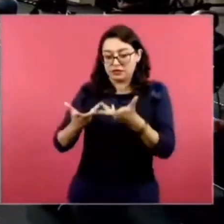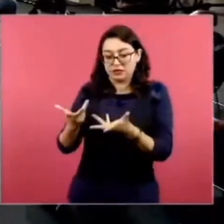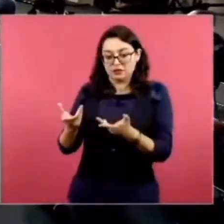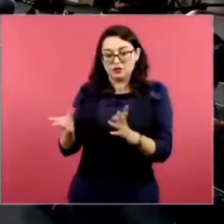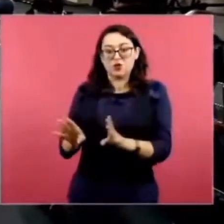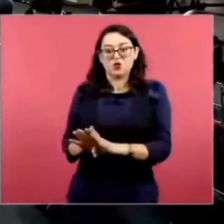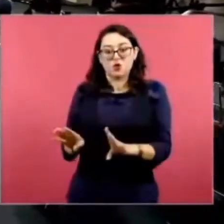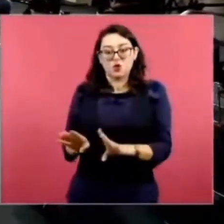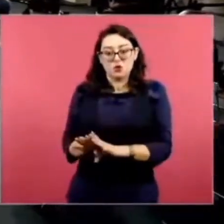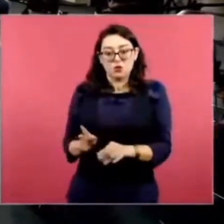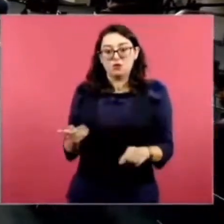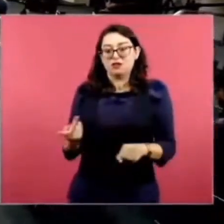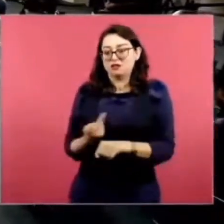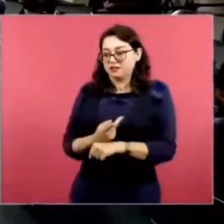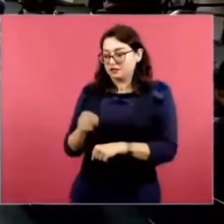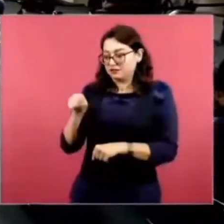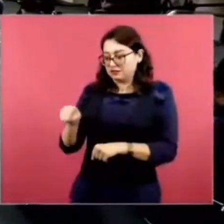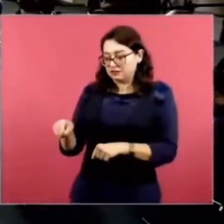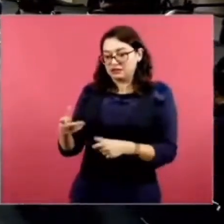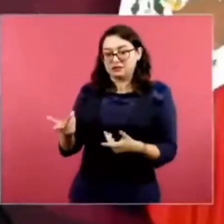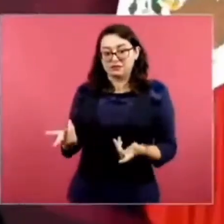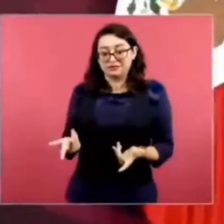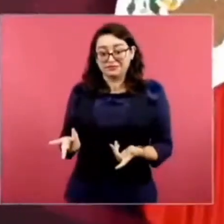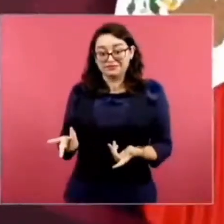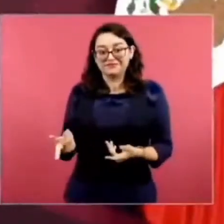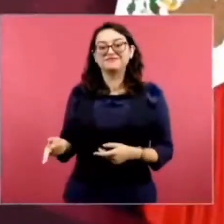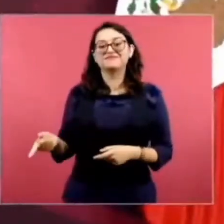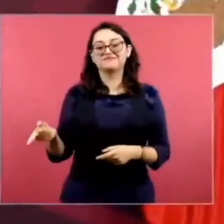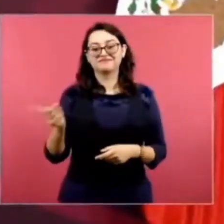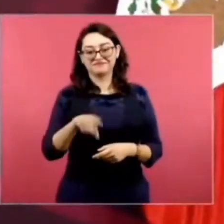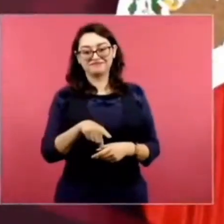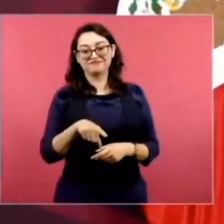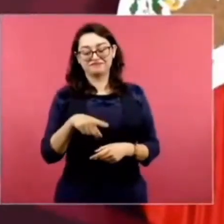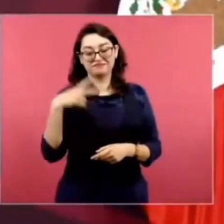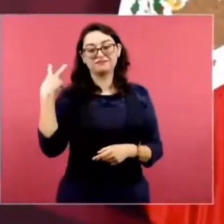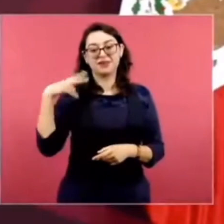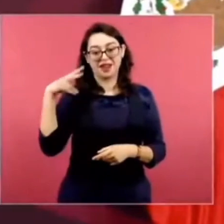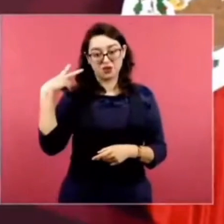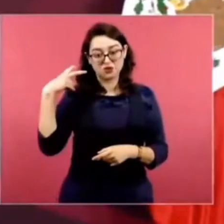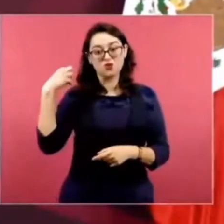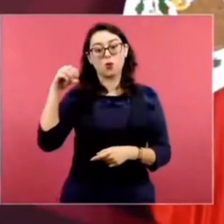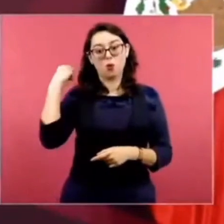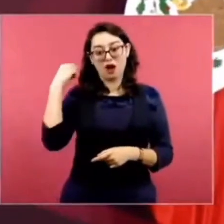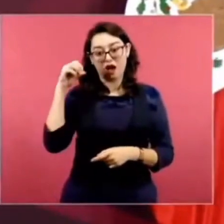así es el mismo de Tehuantepec.